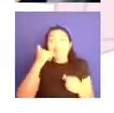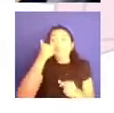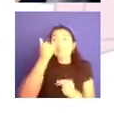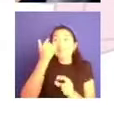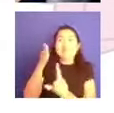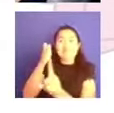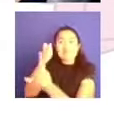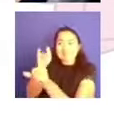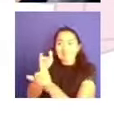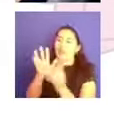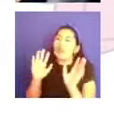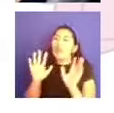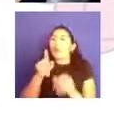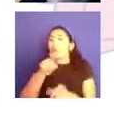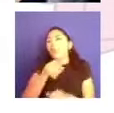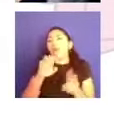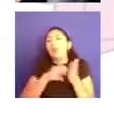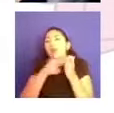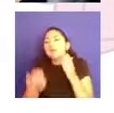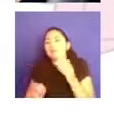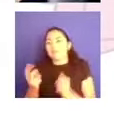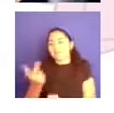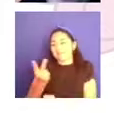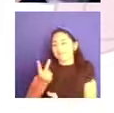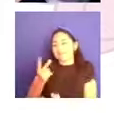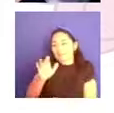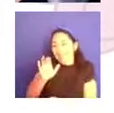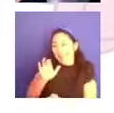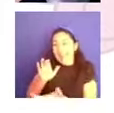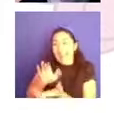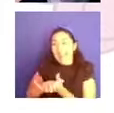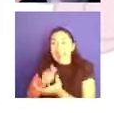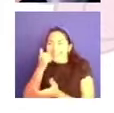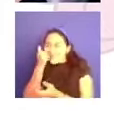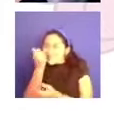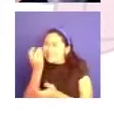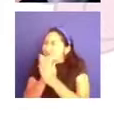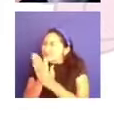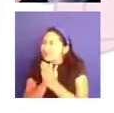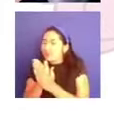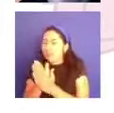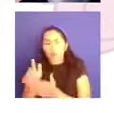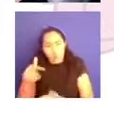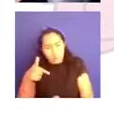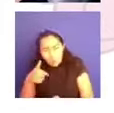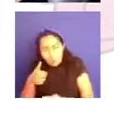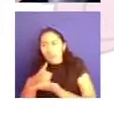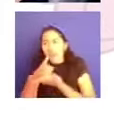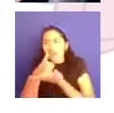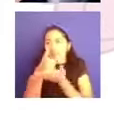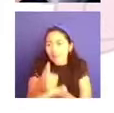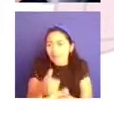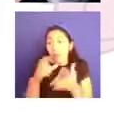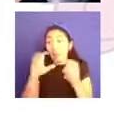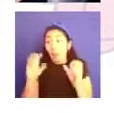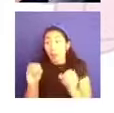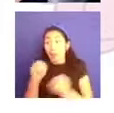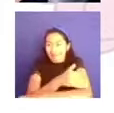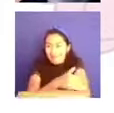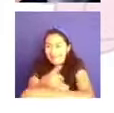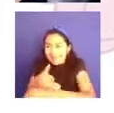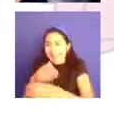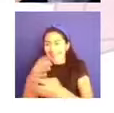pareja, como familia, como comunidad, como persona, pero quien de alguna manera va a decidir